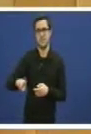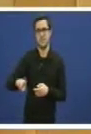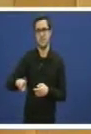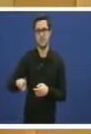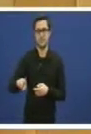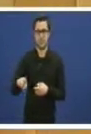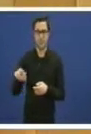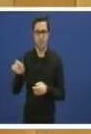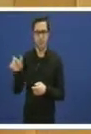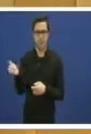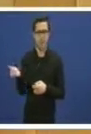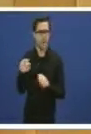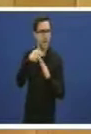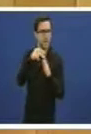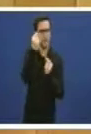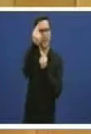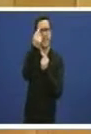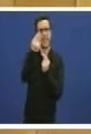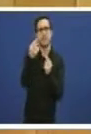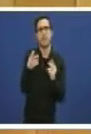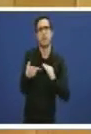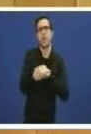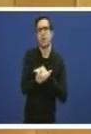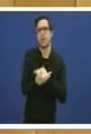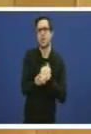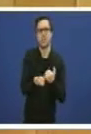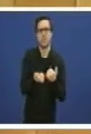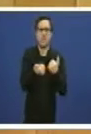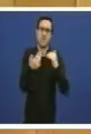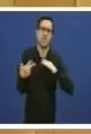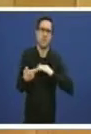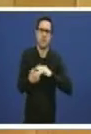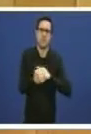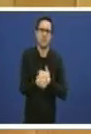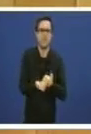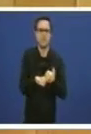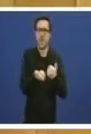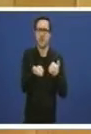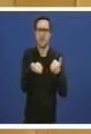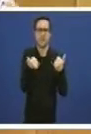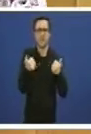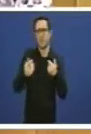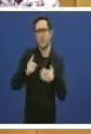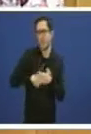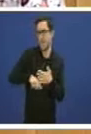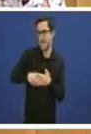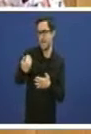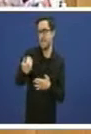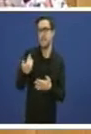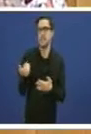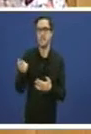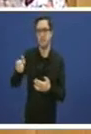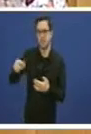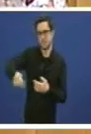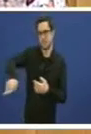incorporando novas medidas de recorte estes últimos meses. Vostedes incorporan unha disposición adicional